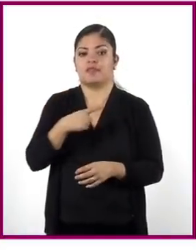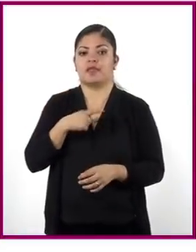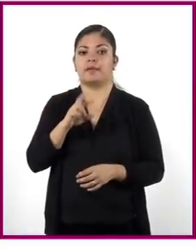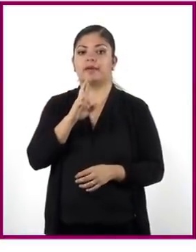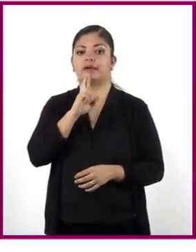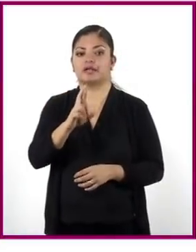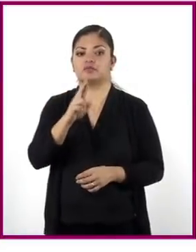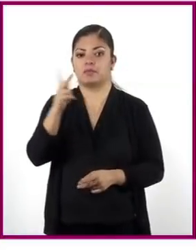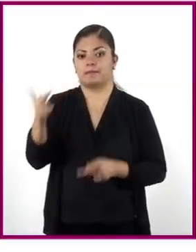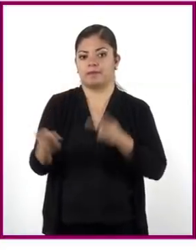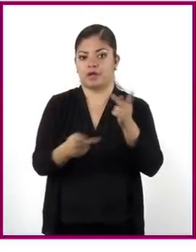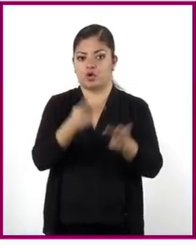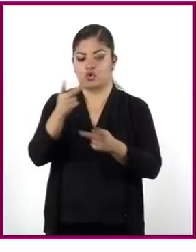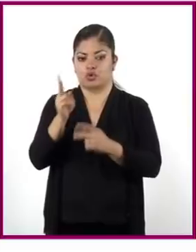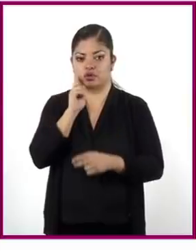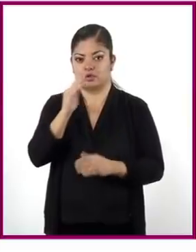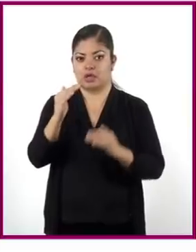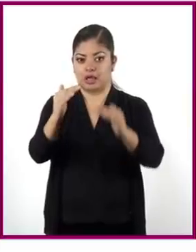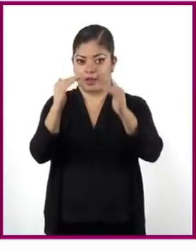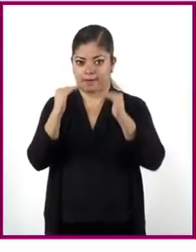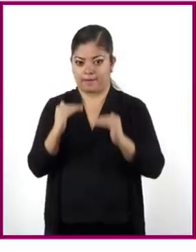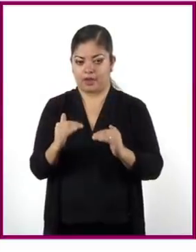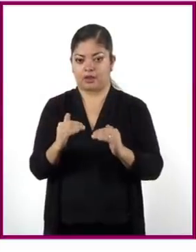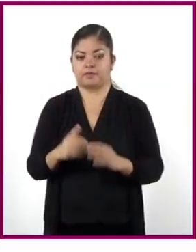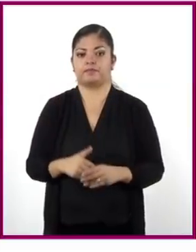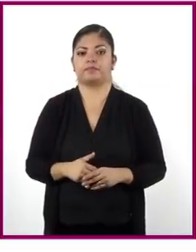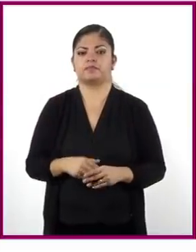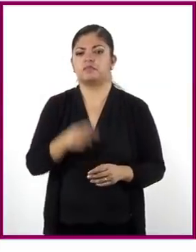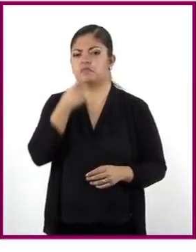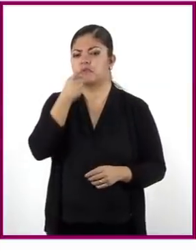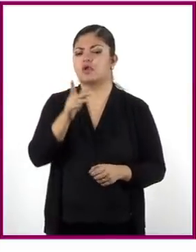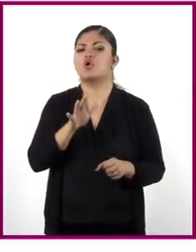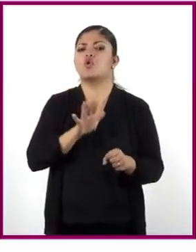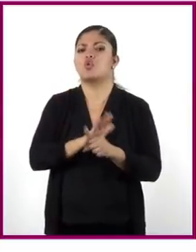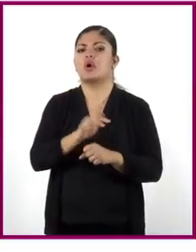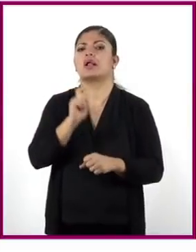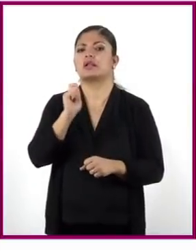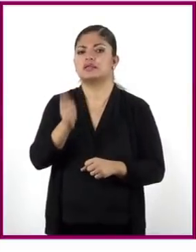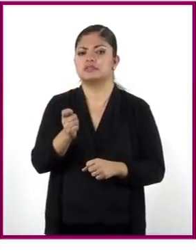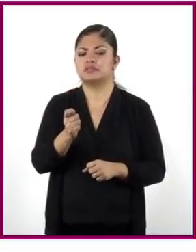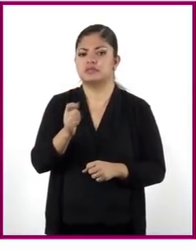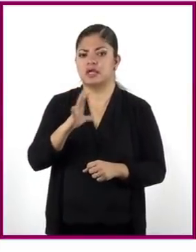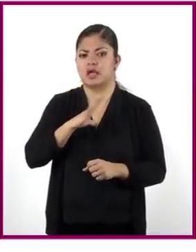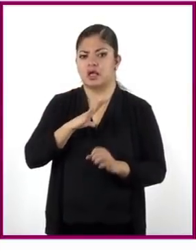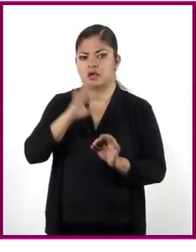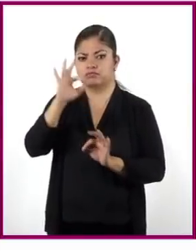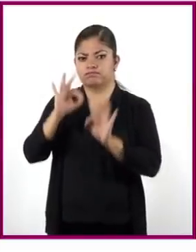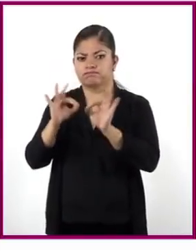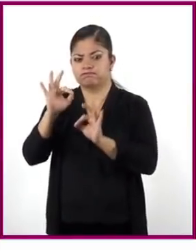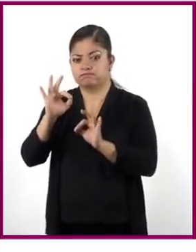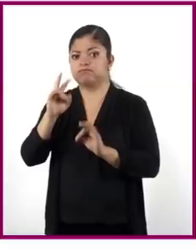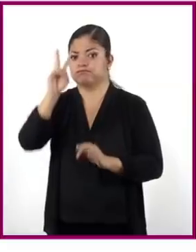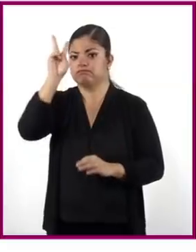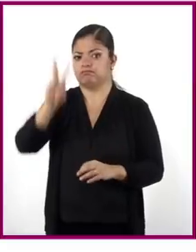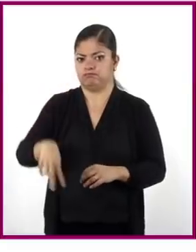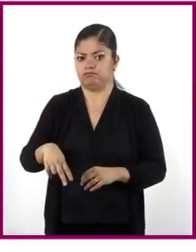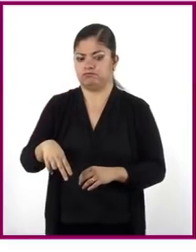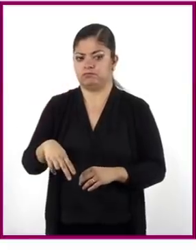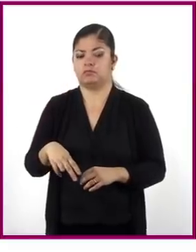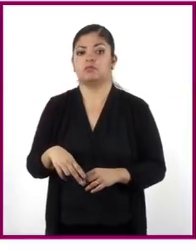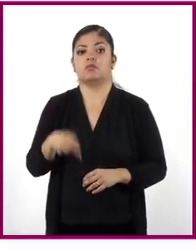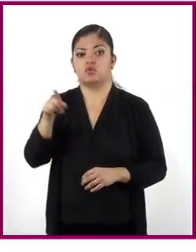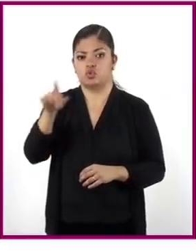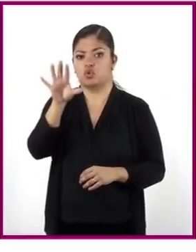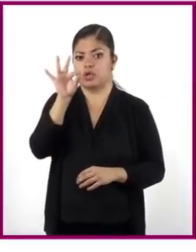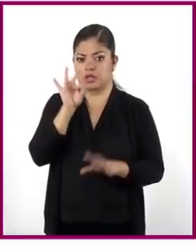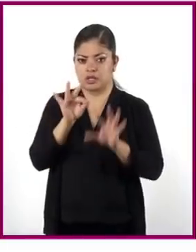a las preguntas que tenemos aquí abajo. Dice, ¿cuáles proposiciones sobre la gráfica son verdaderas? Elige todas las